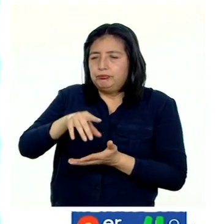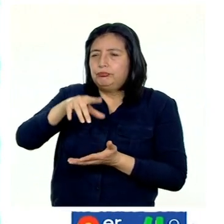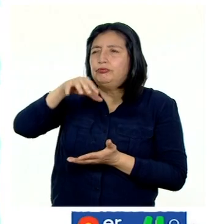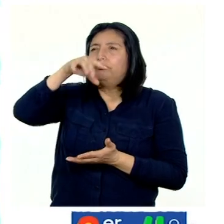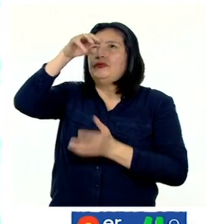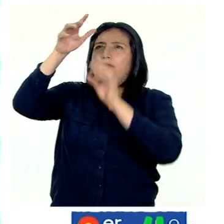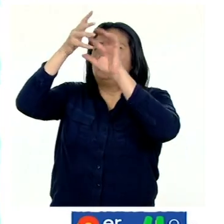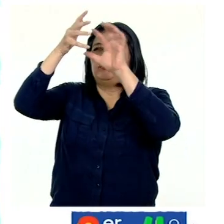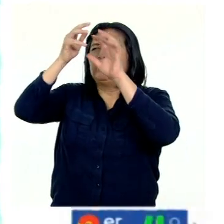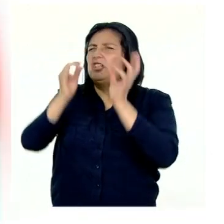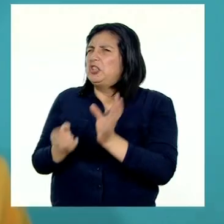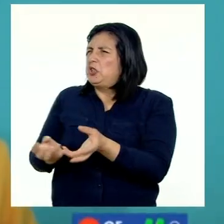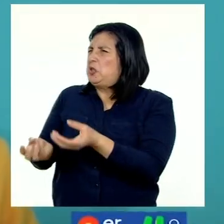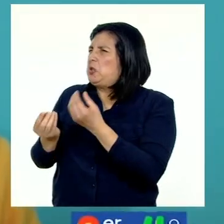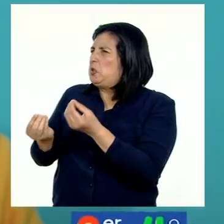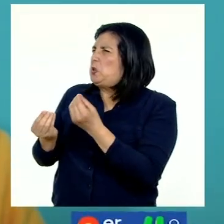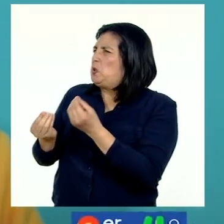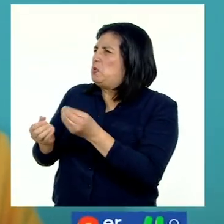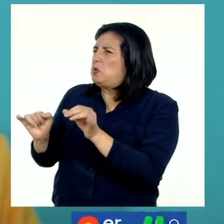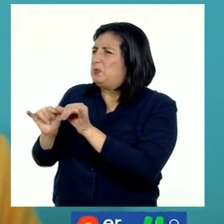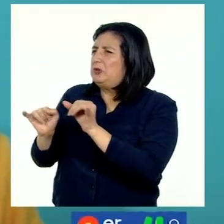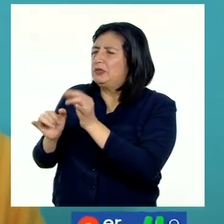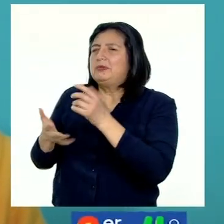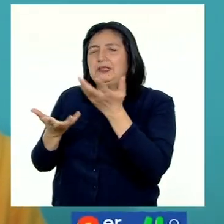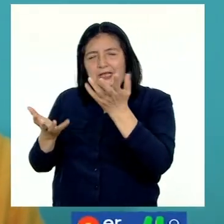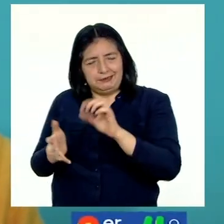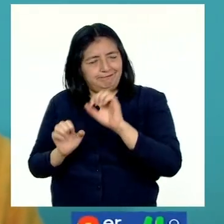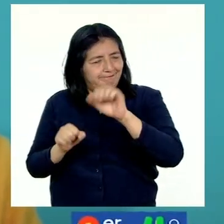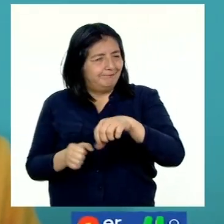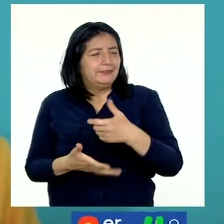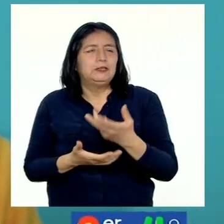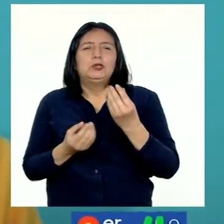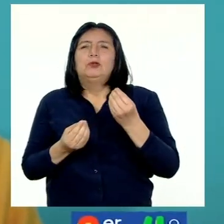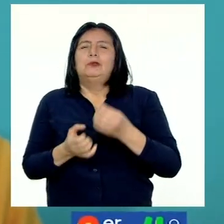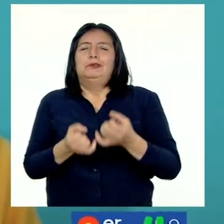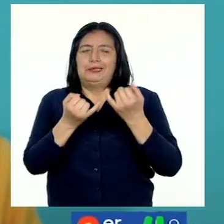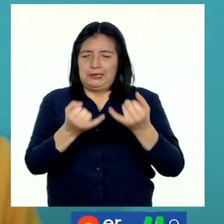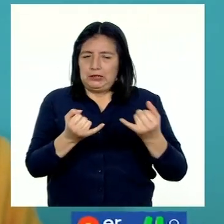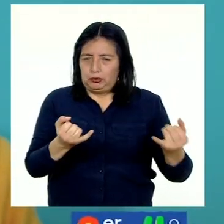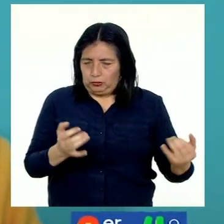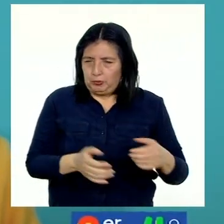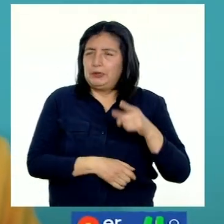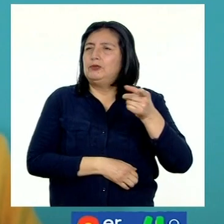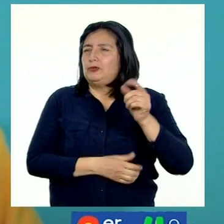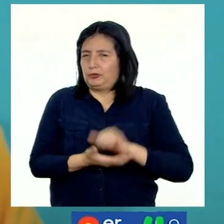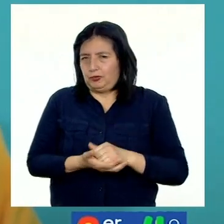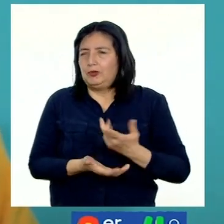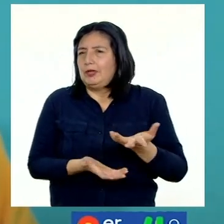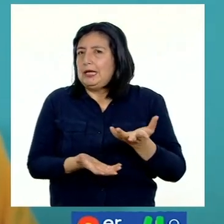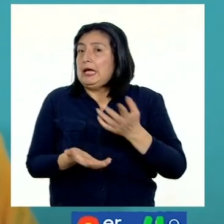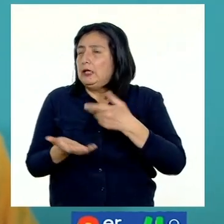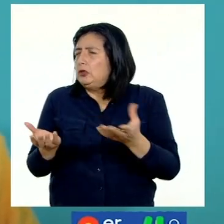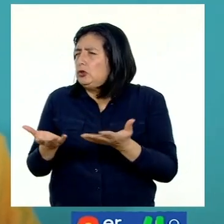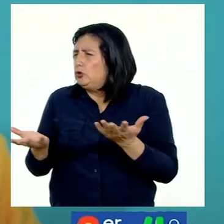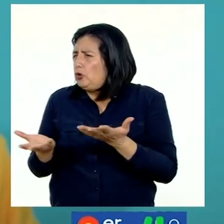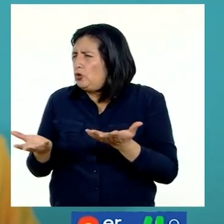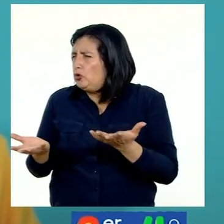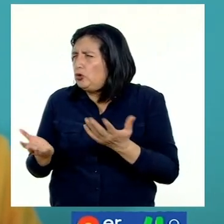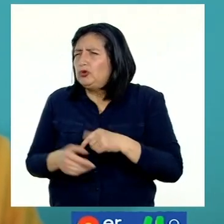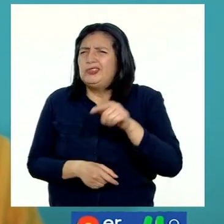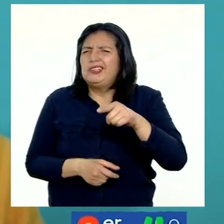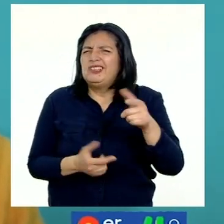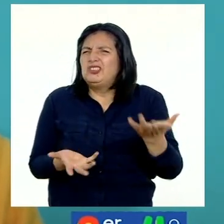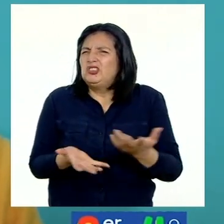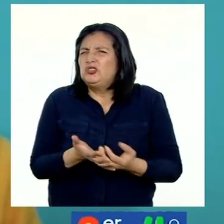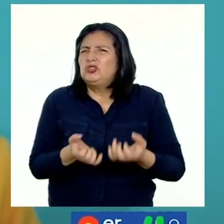se preguntarán, ¿cómo se miden? Se miden justamente con los instrumentos meteorológicos. ¿Y dónde se encuentran estos